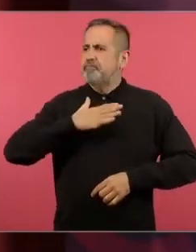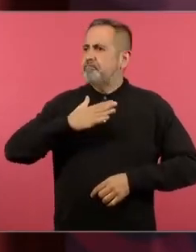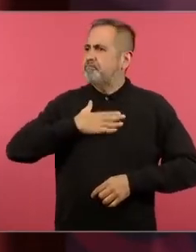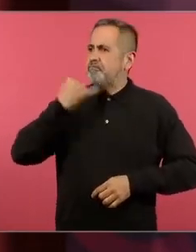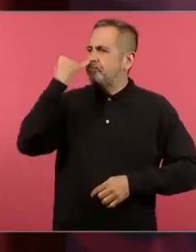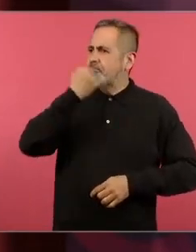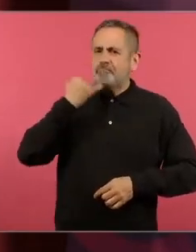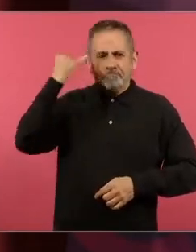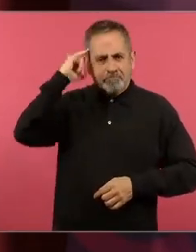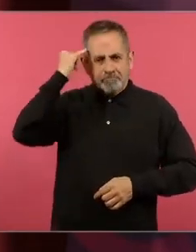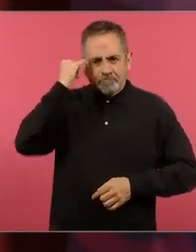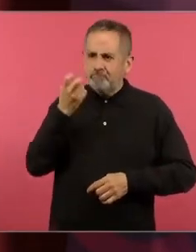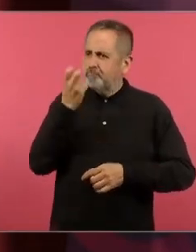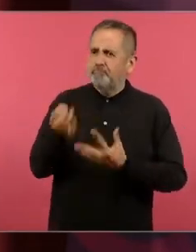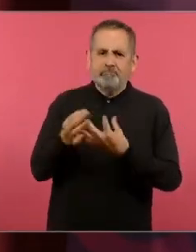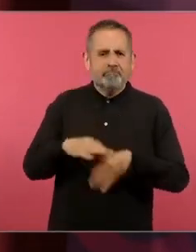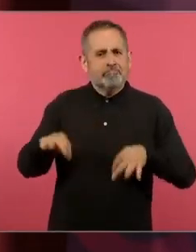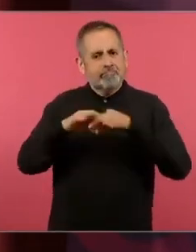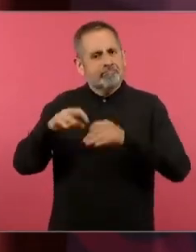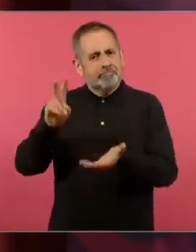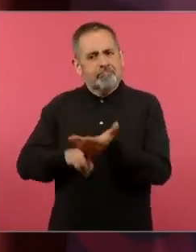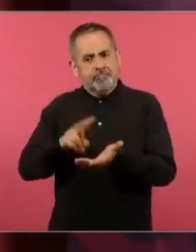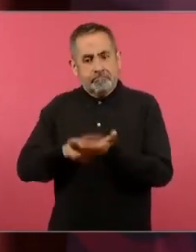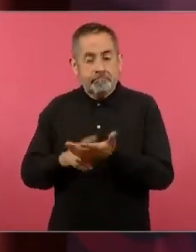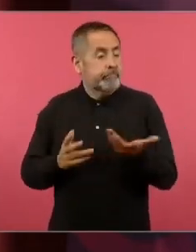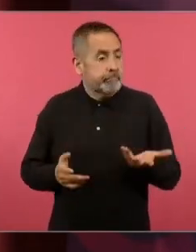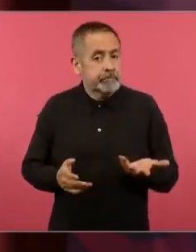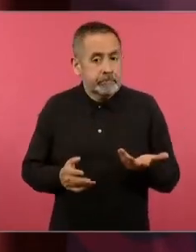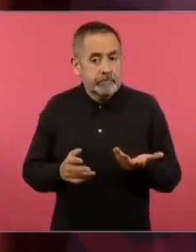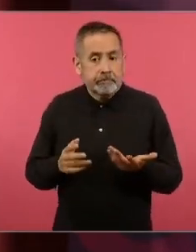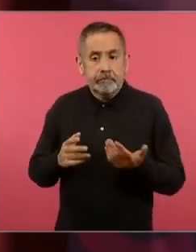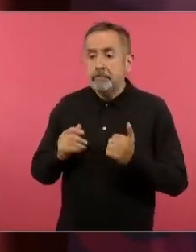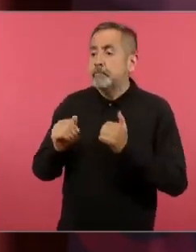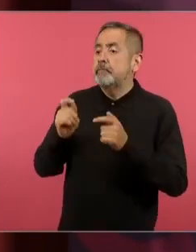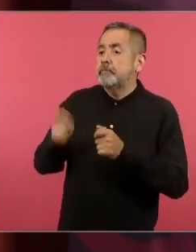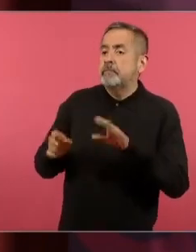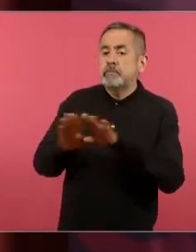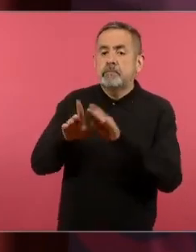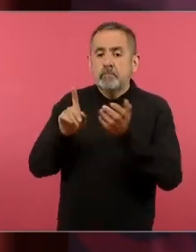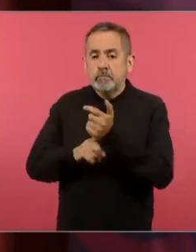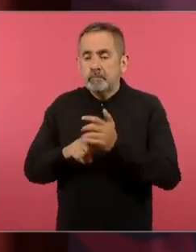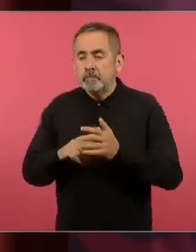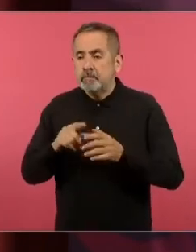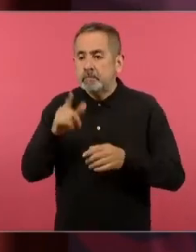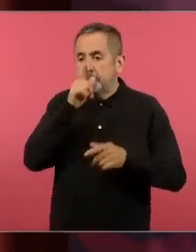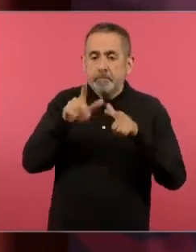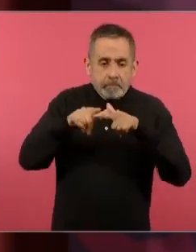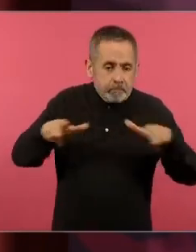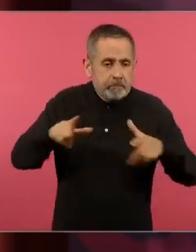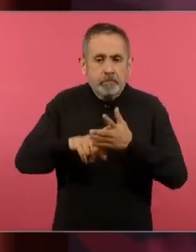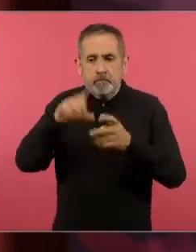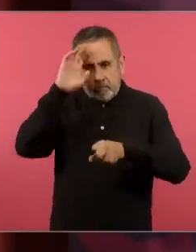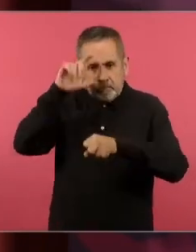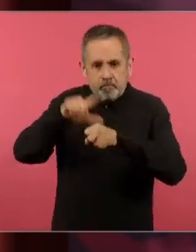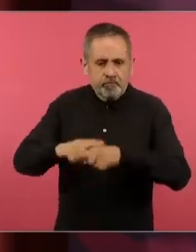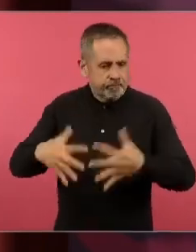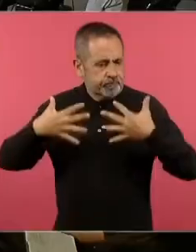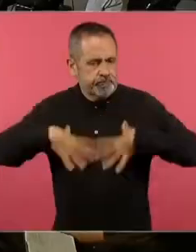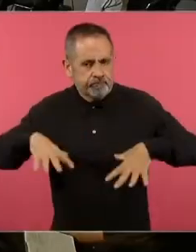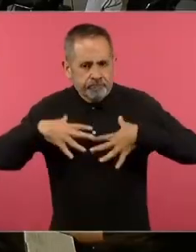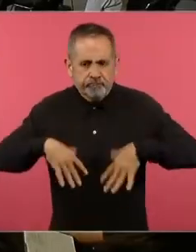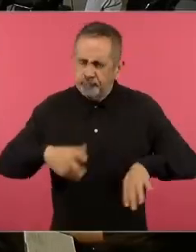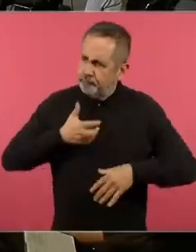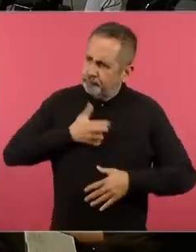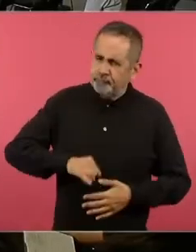relevante que es importante que nuestras casas no únicamente se representa a partir del lenguaje sino de la cultura de cómo nos vestimos